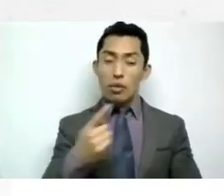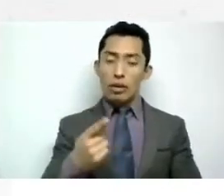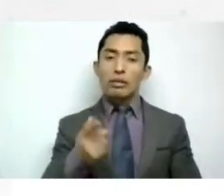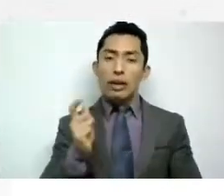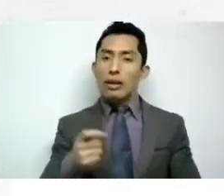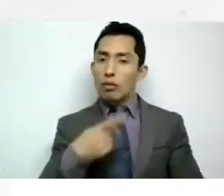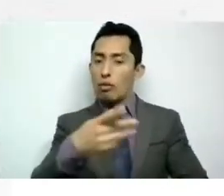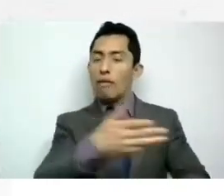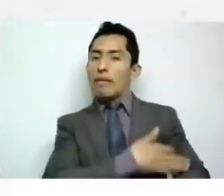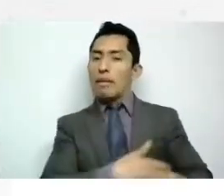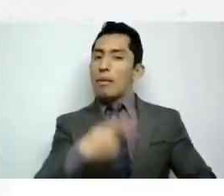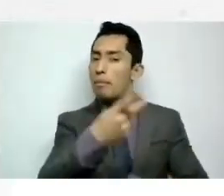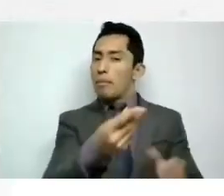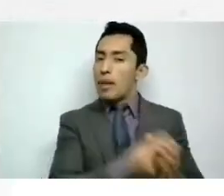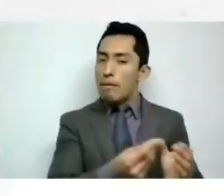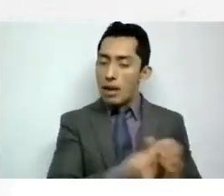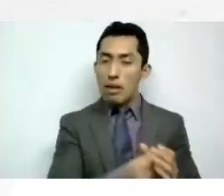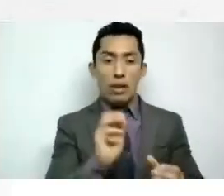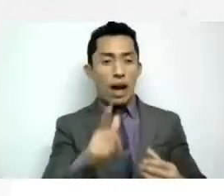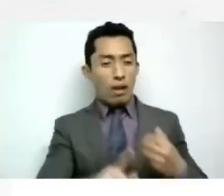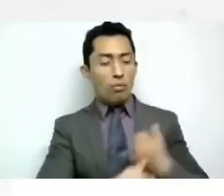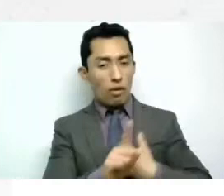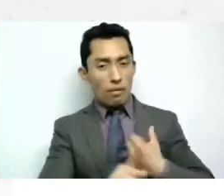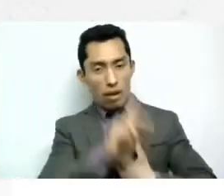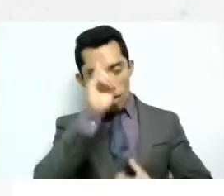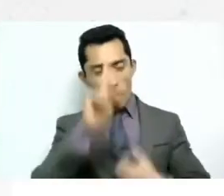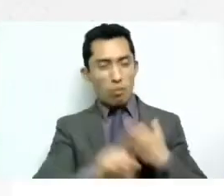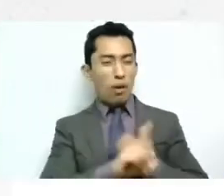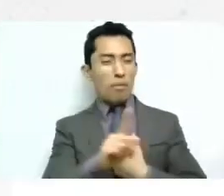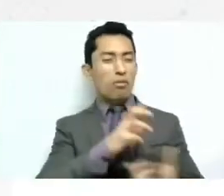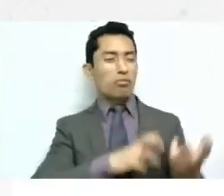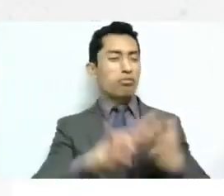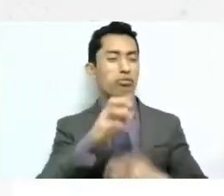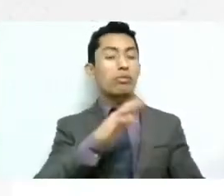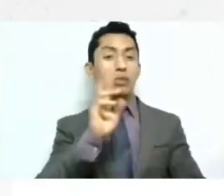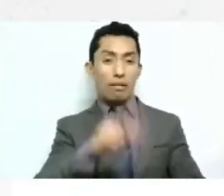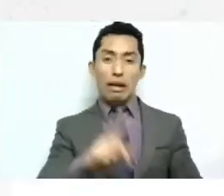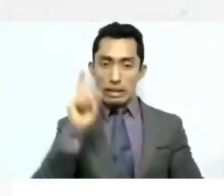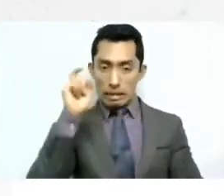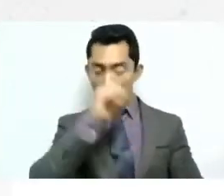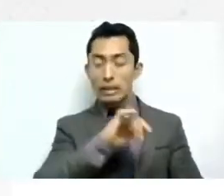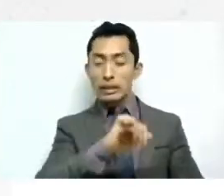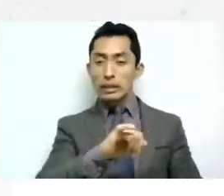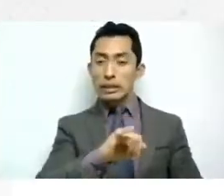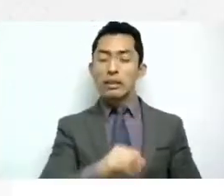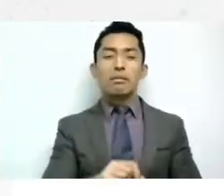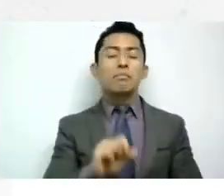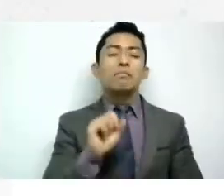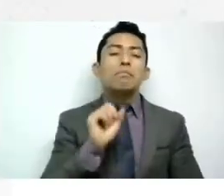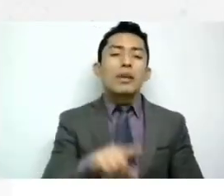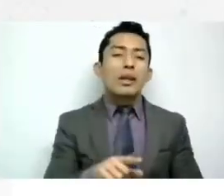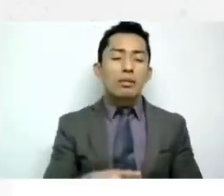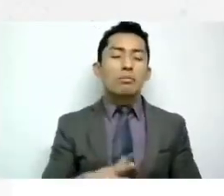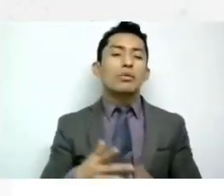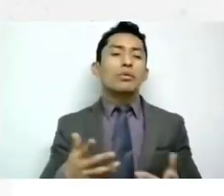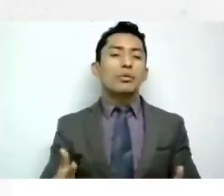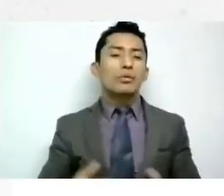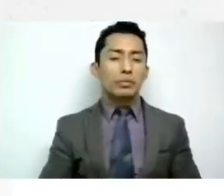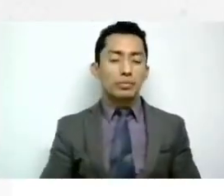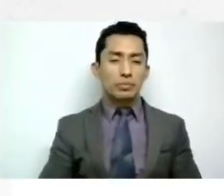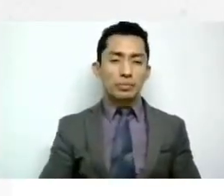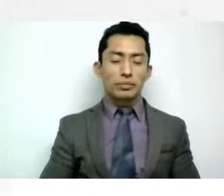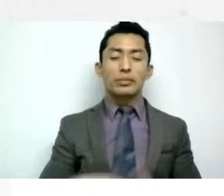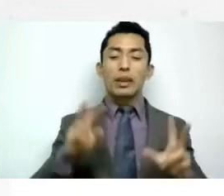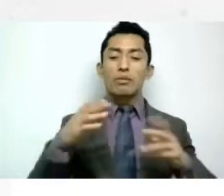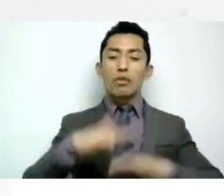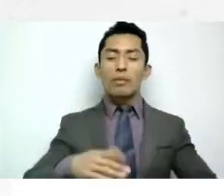familia ya de violencia familiar y que es algo que es muy complejo incluso quienes ven esta parte